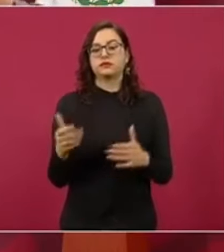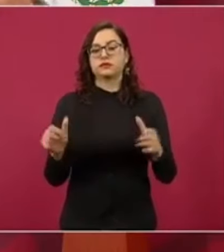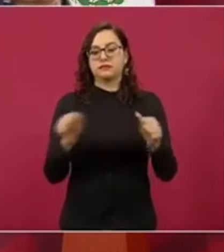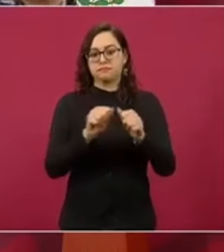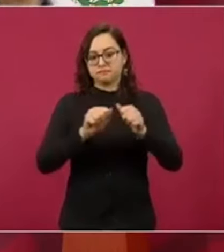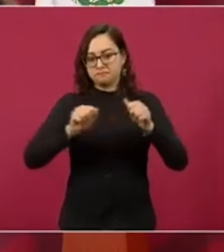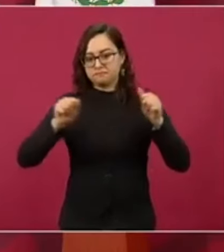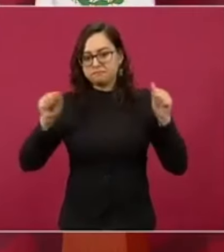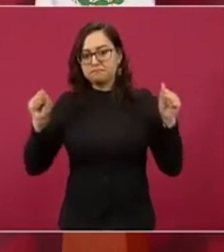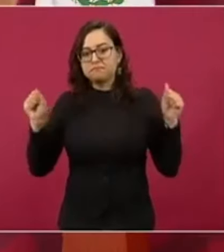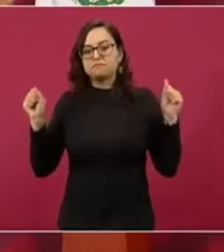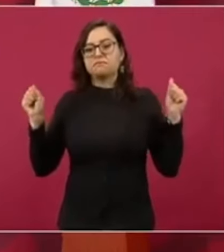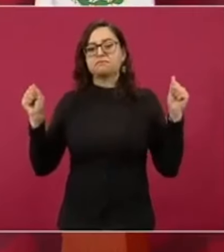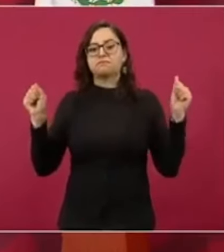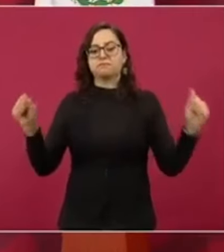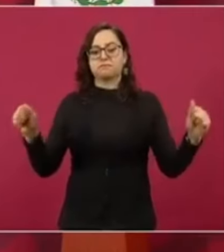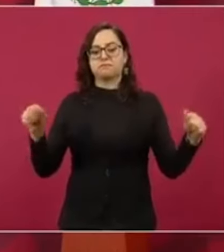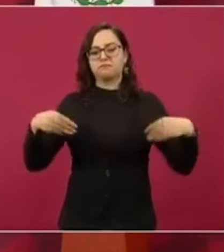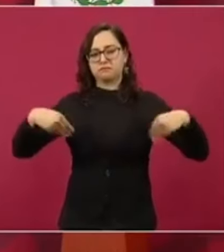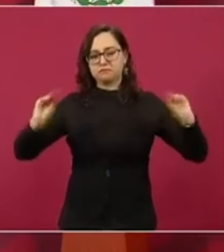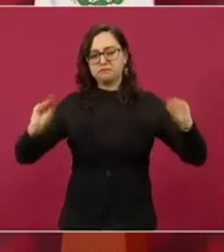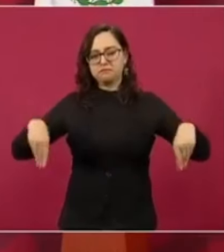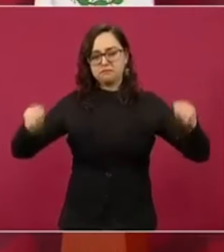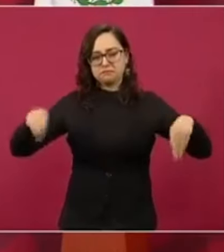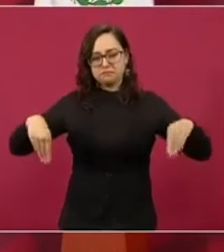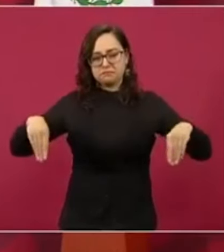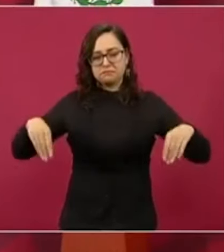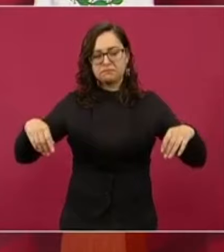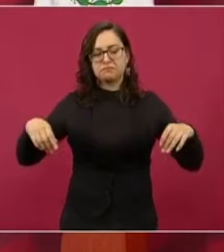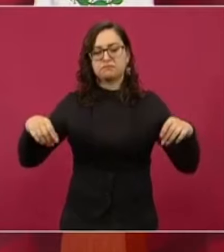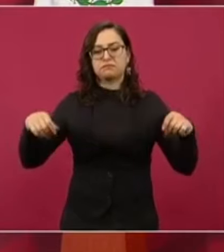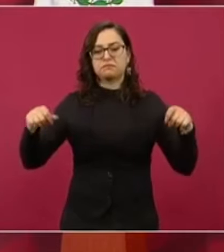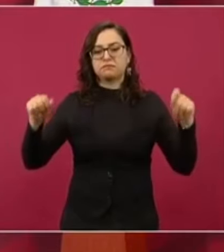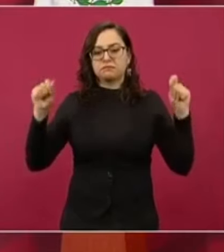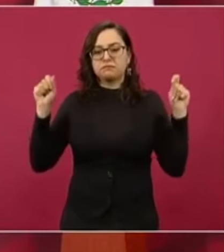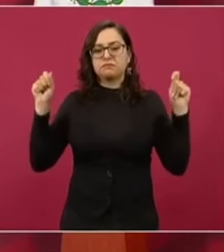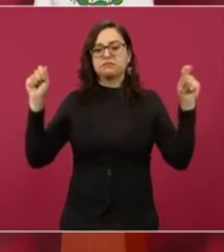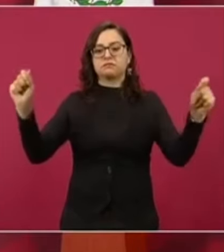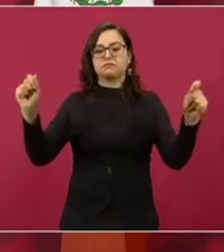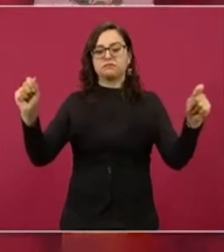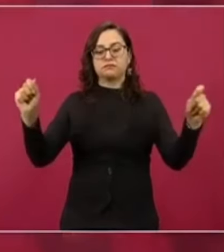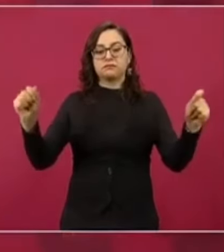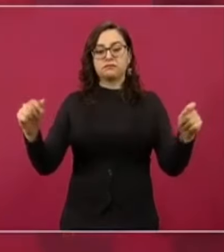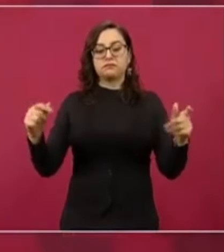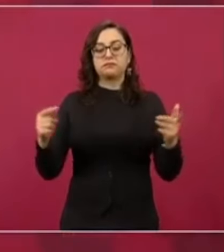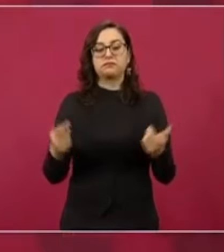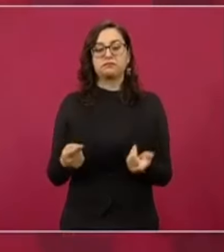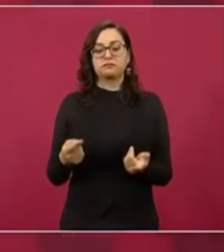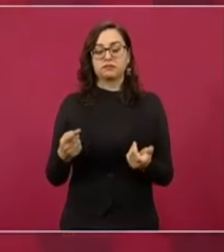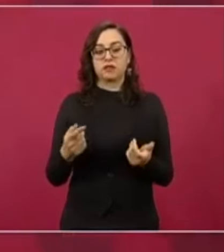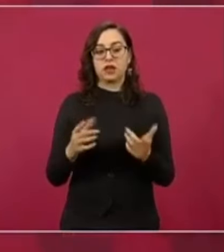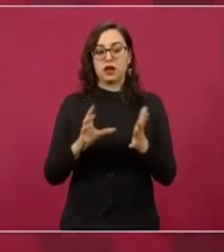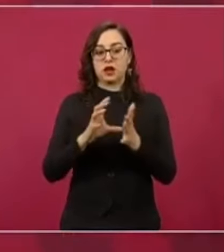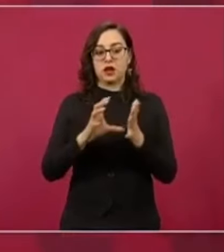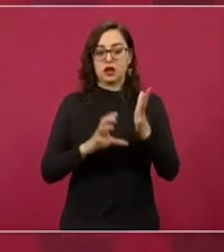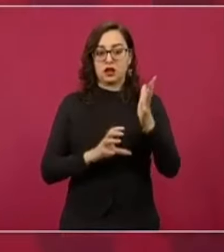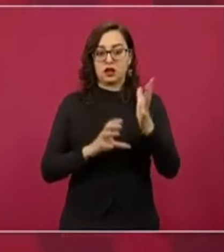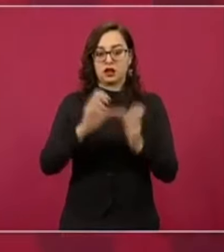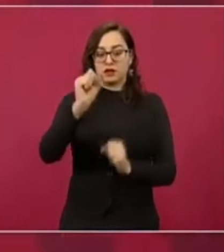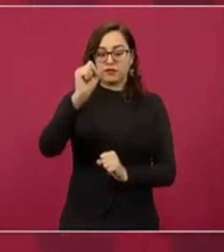que decía la Constitución